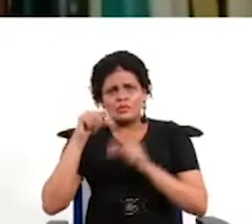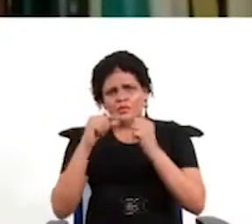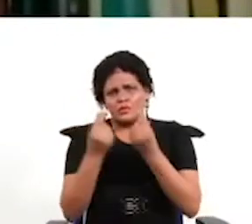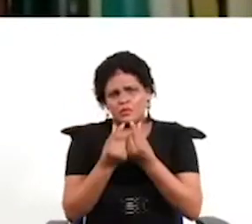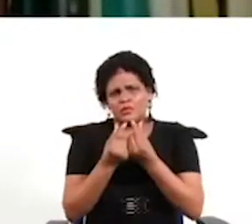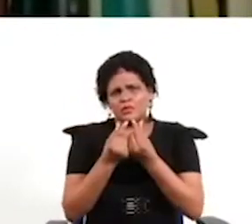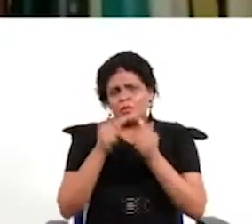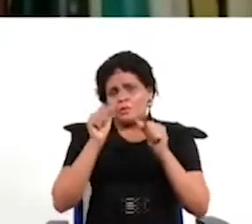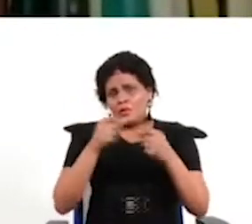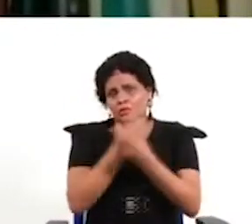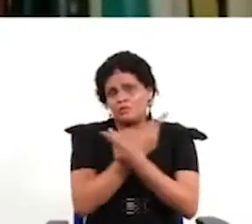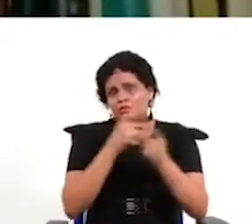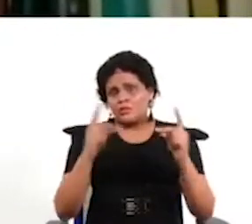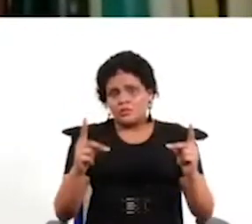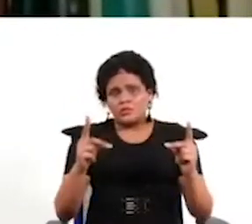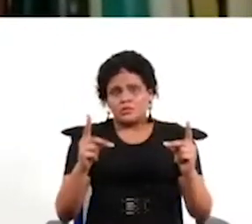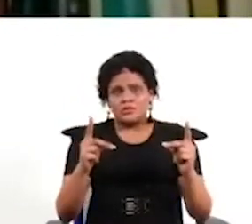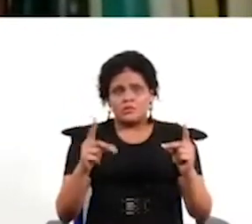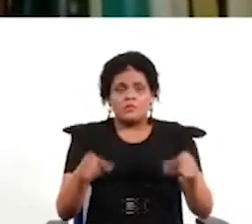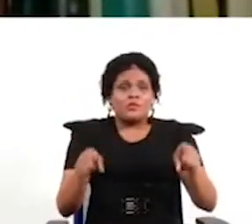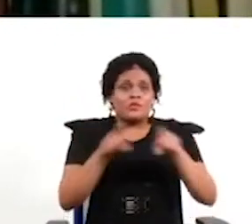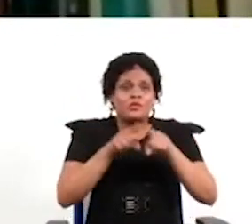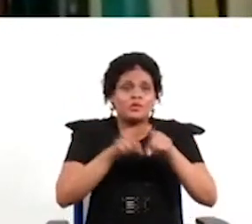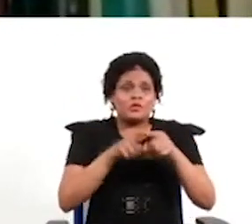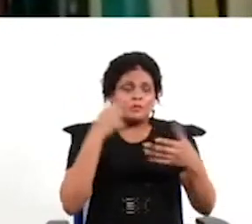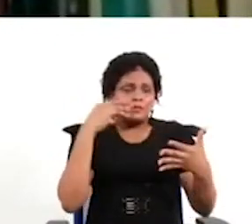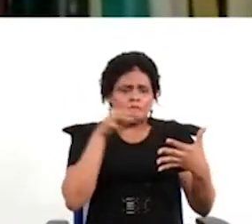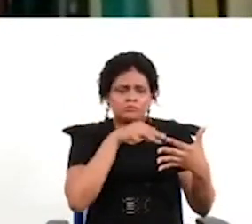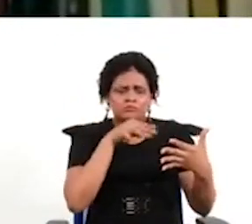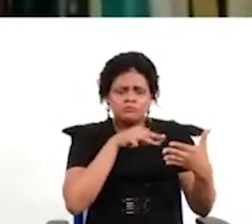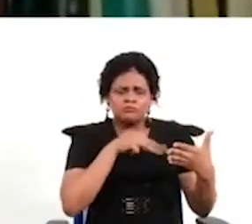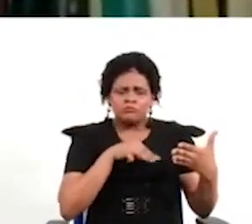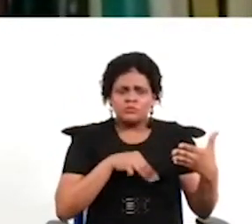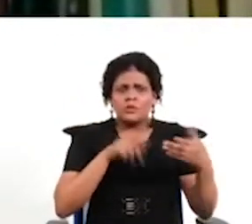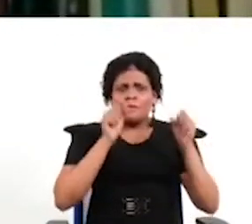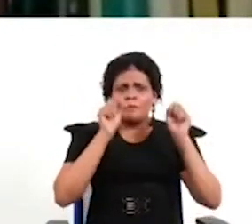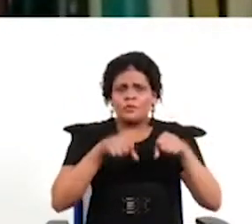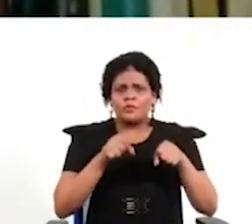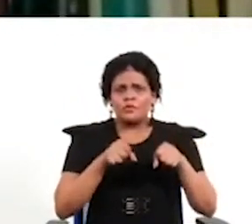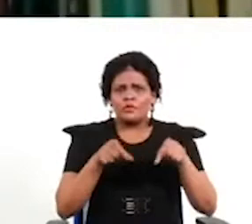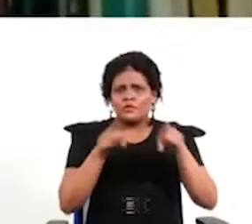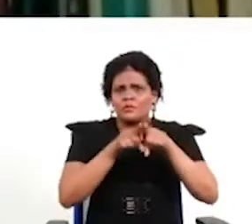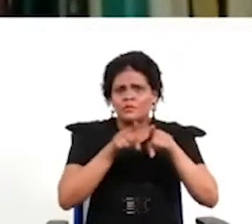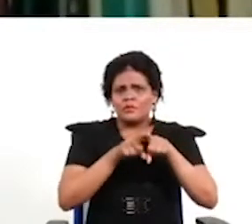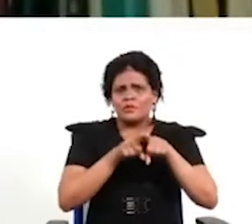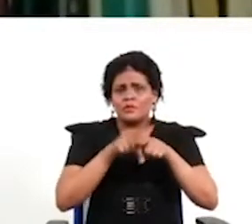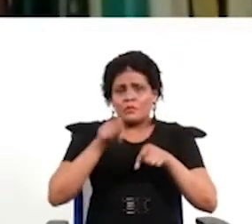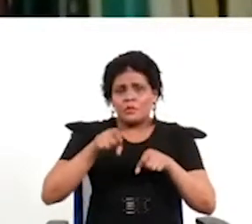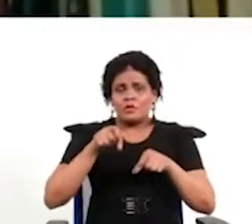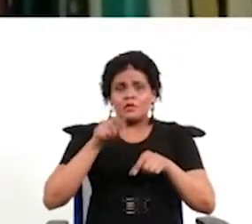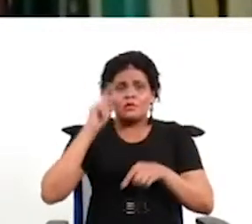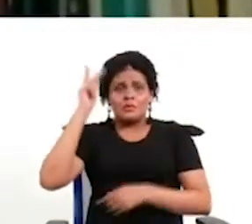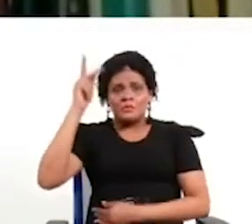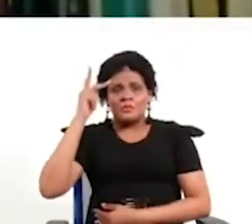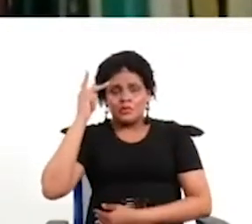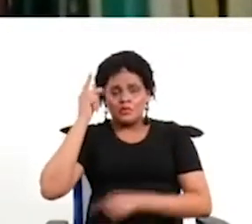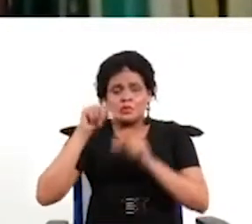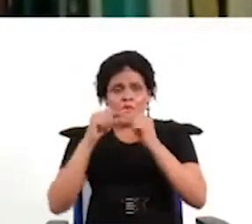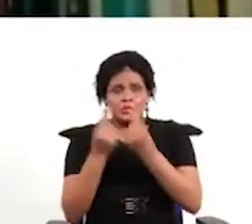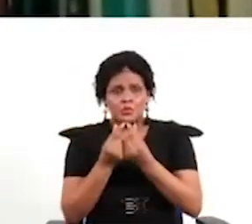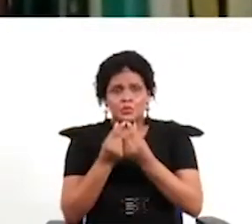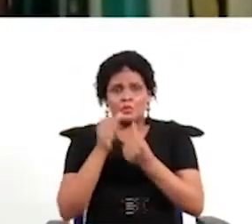erosionan la democracia también. Por lo tanto, hay que cuidarlos y comprender también que los partidos tienen que atender